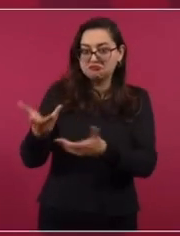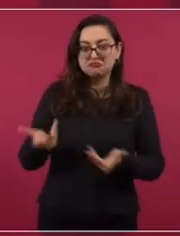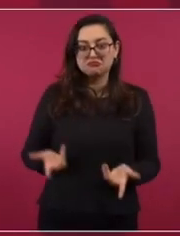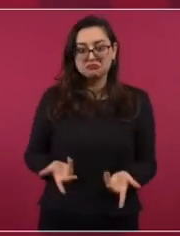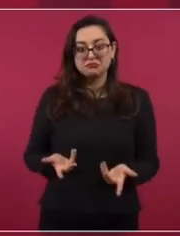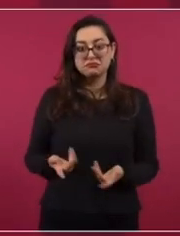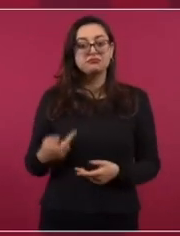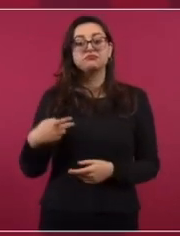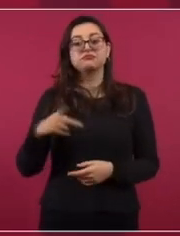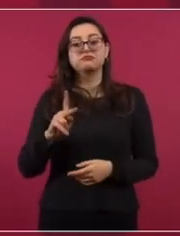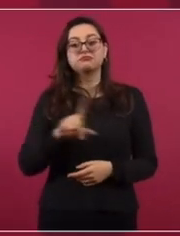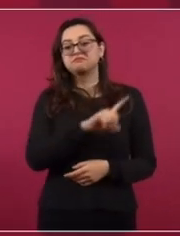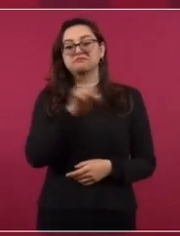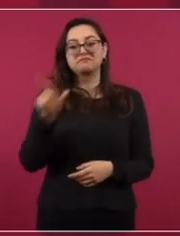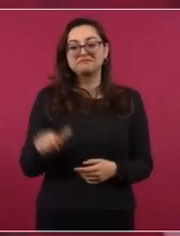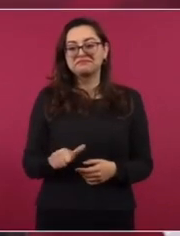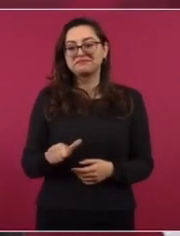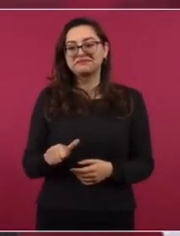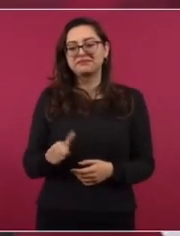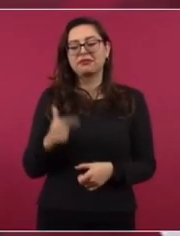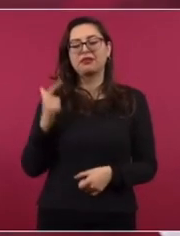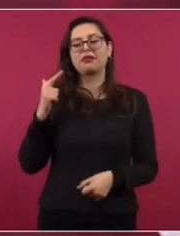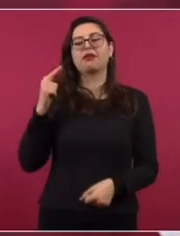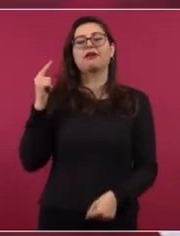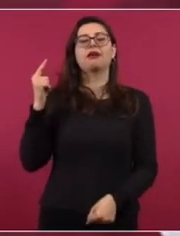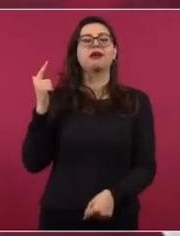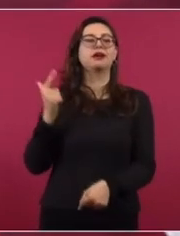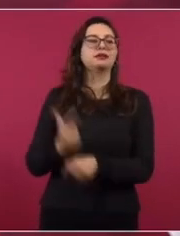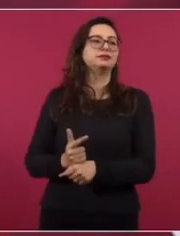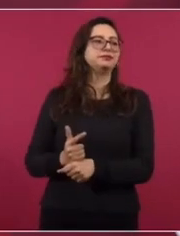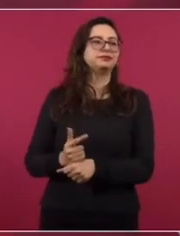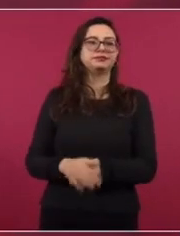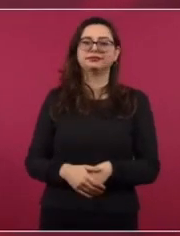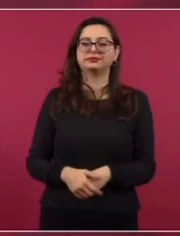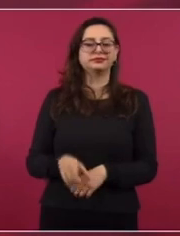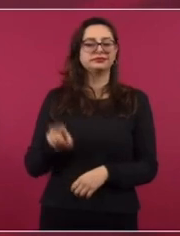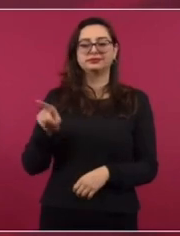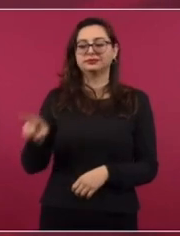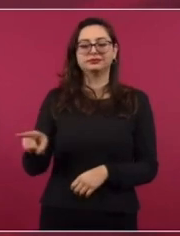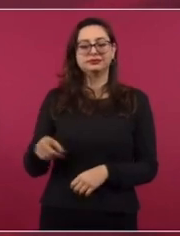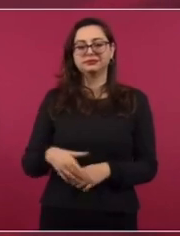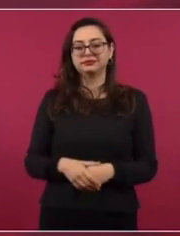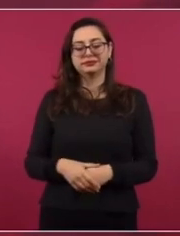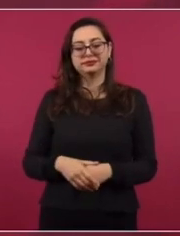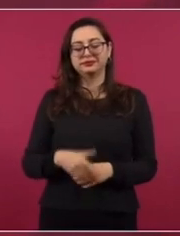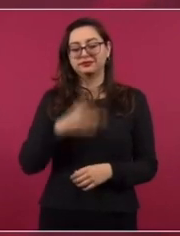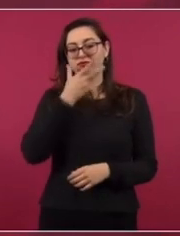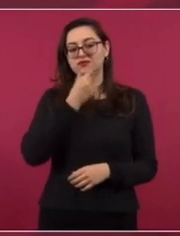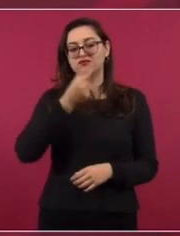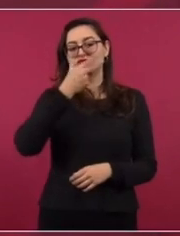honor ni a su nombre, que se llama Lenin,